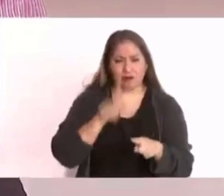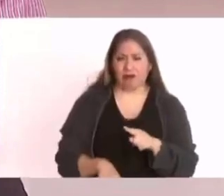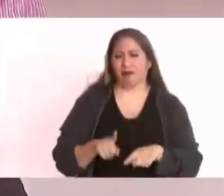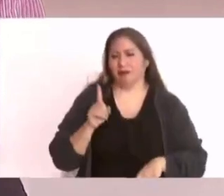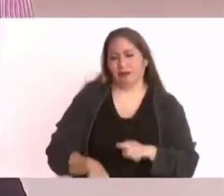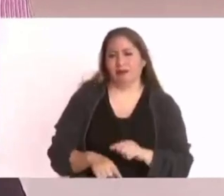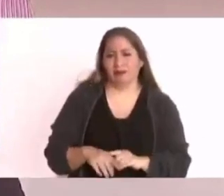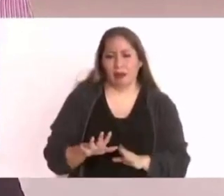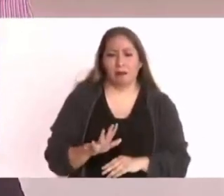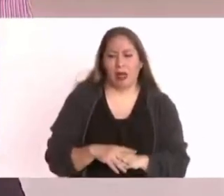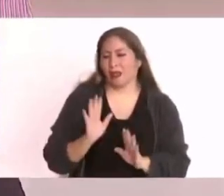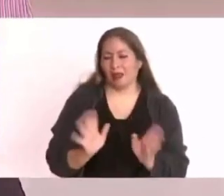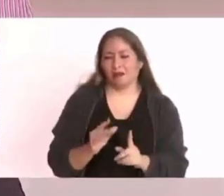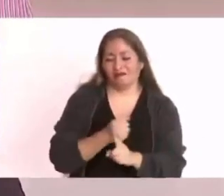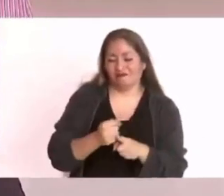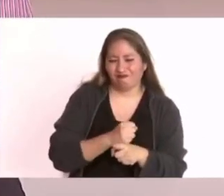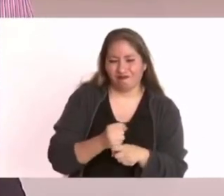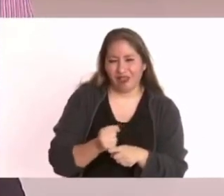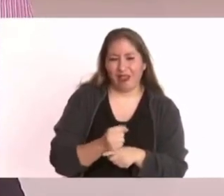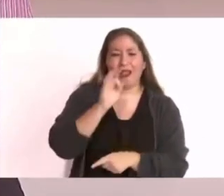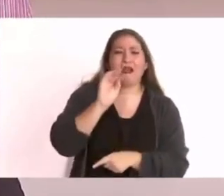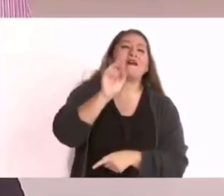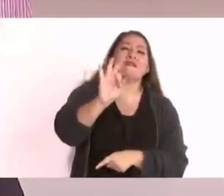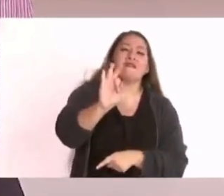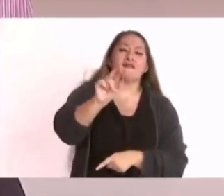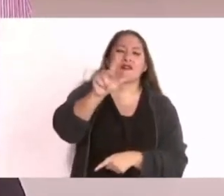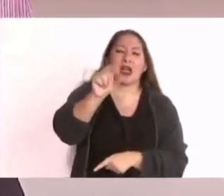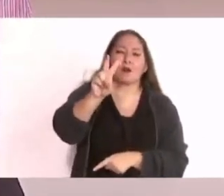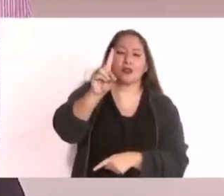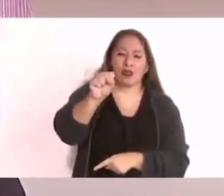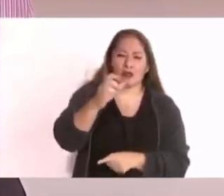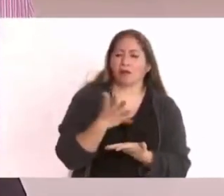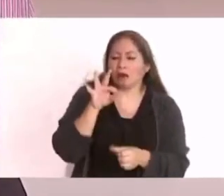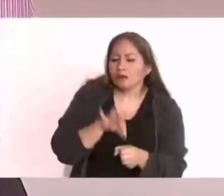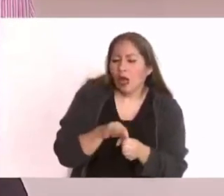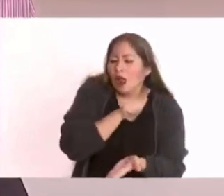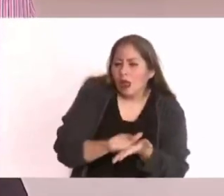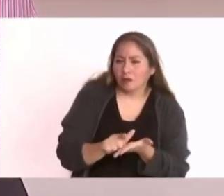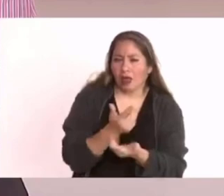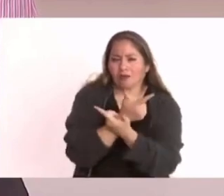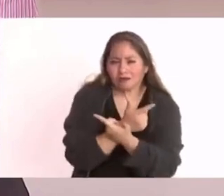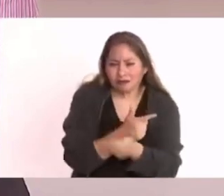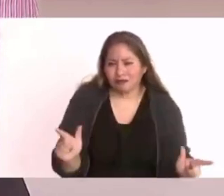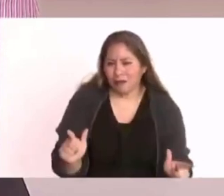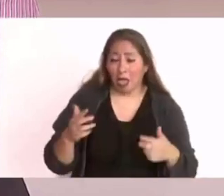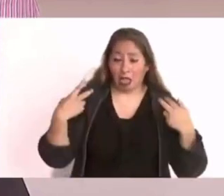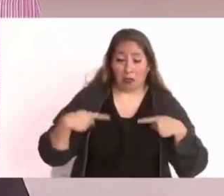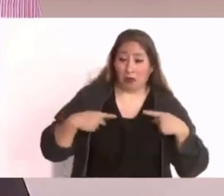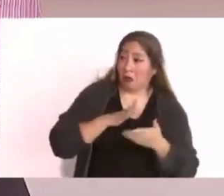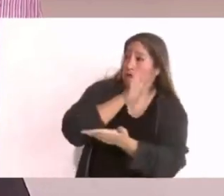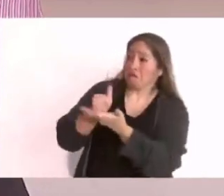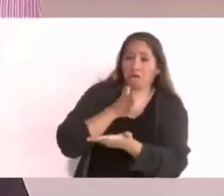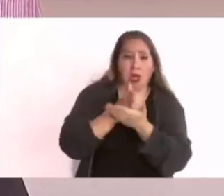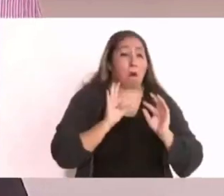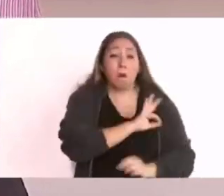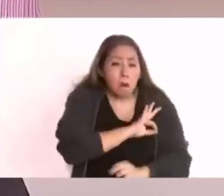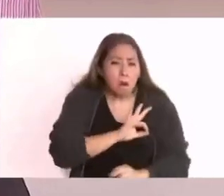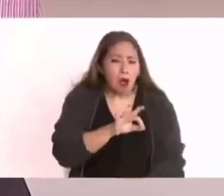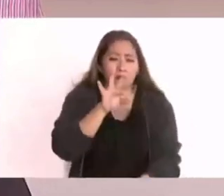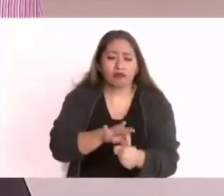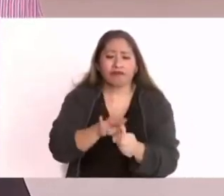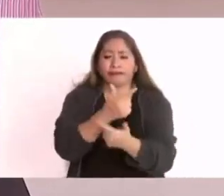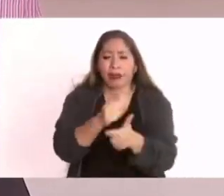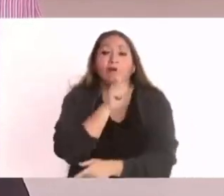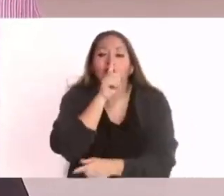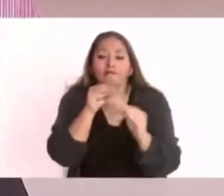mala práctica. Que haya elecciones limpias y libres. Que los ciudadanos puedan elegir con